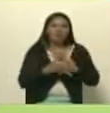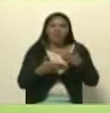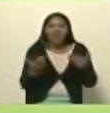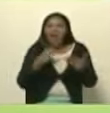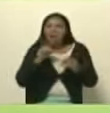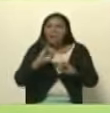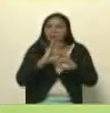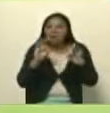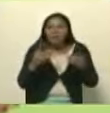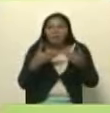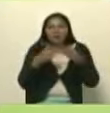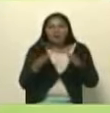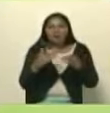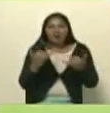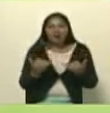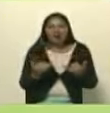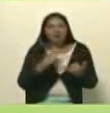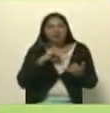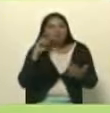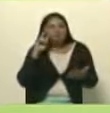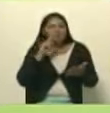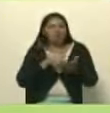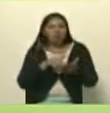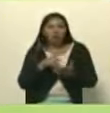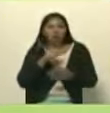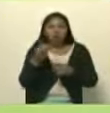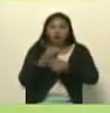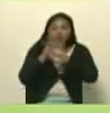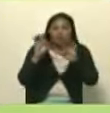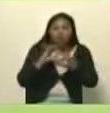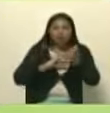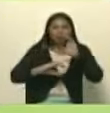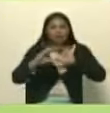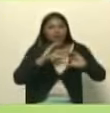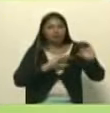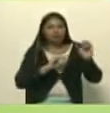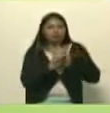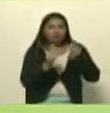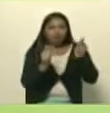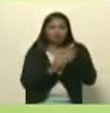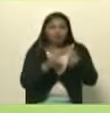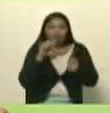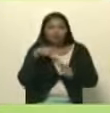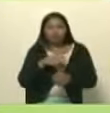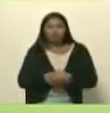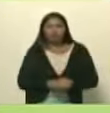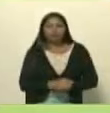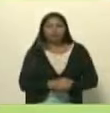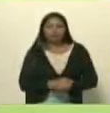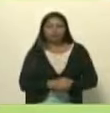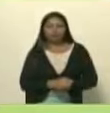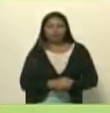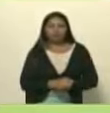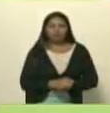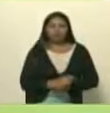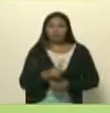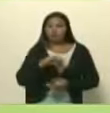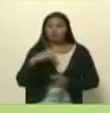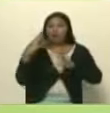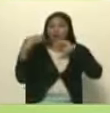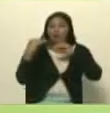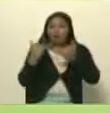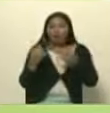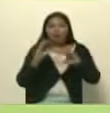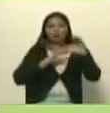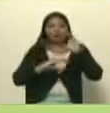permitido que ahora estemos aquí tratando de comunicación alternativa y ahí estamos hablando de una